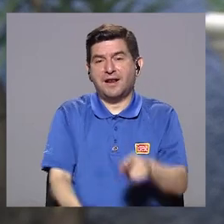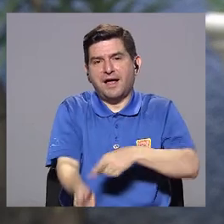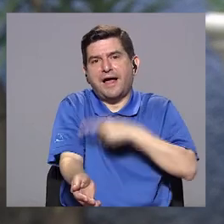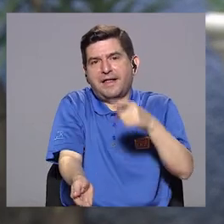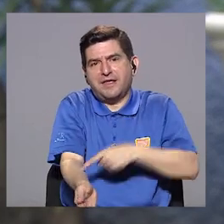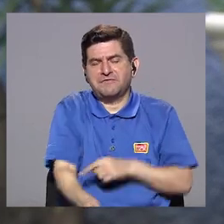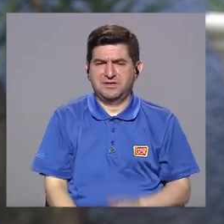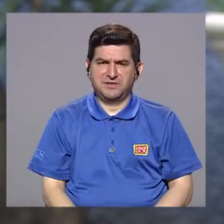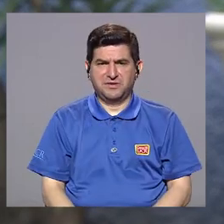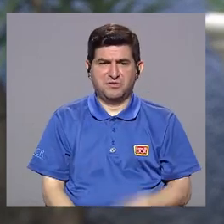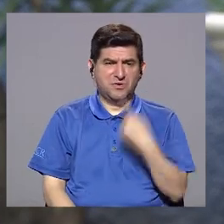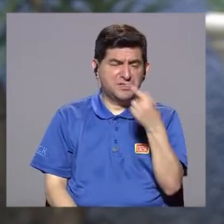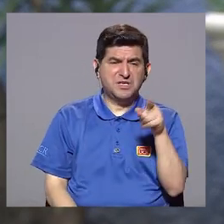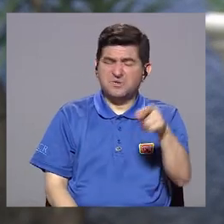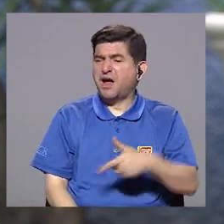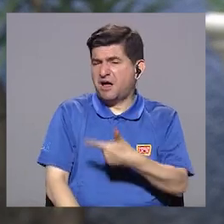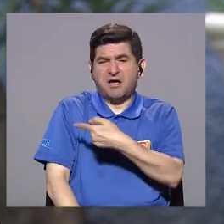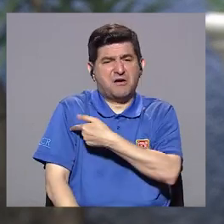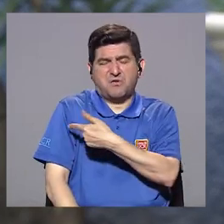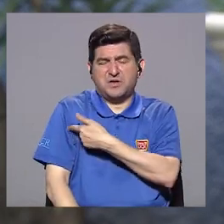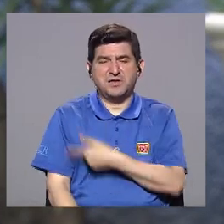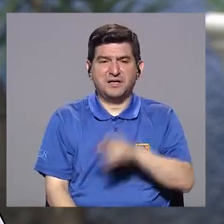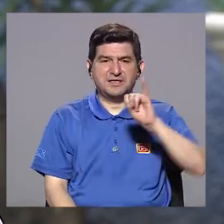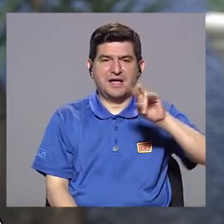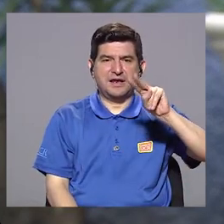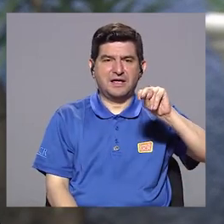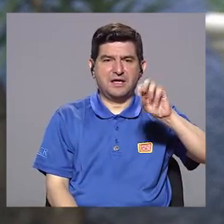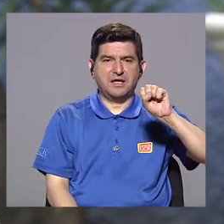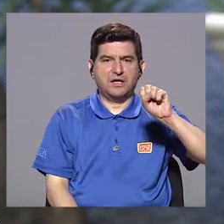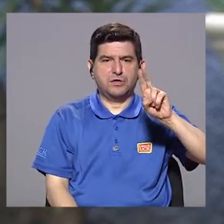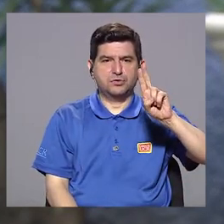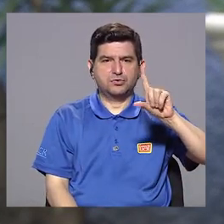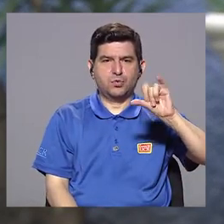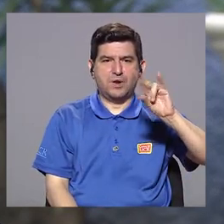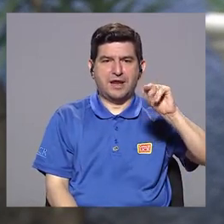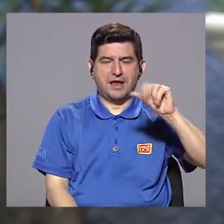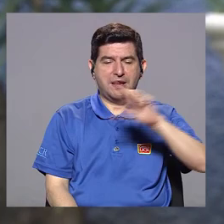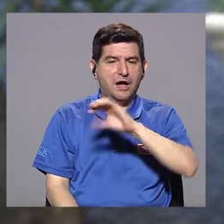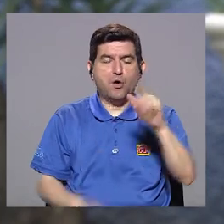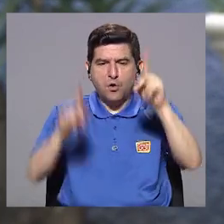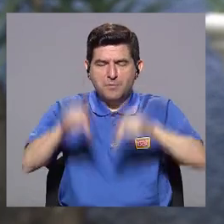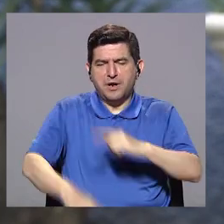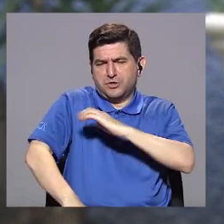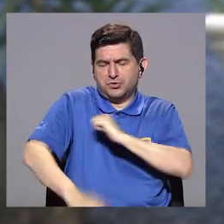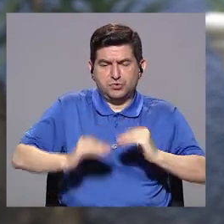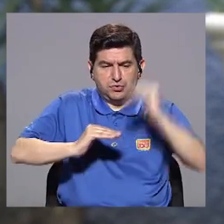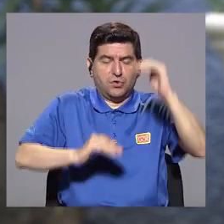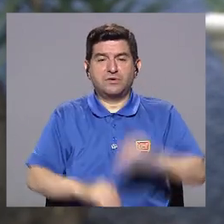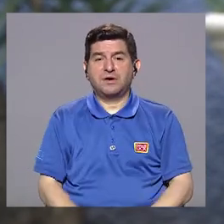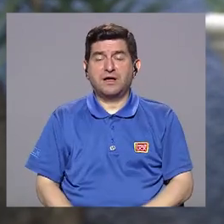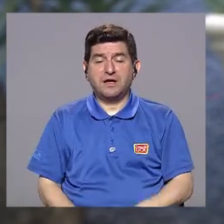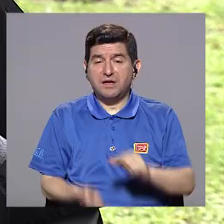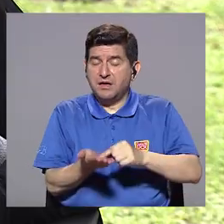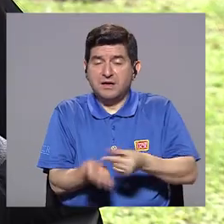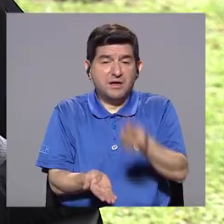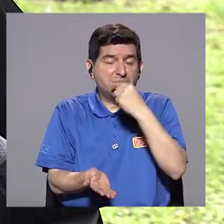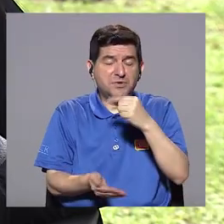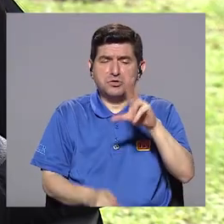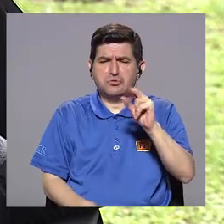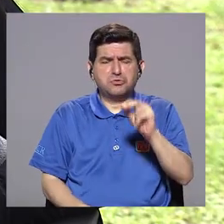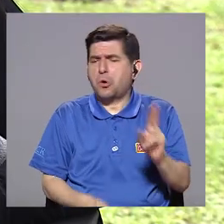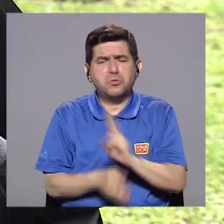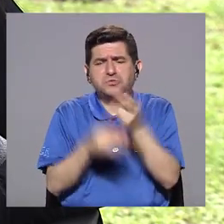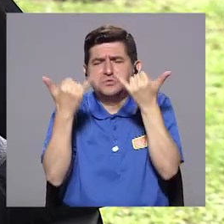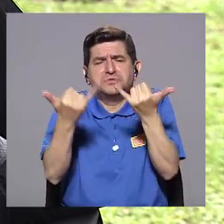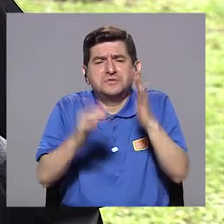diabético que deje de inyectarse la insulina. ¿Qué va a pasar con el diabético? O un hipertenso que deje de tomar el medicamento para la